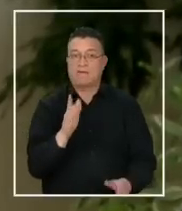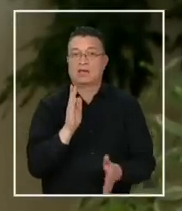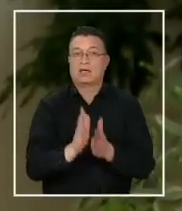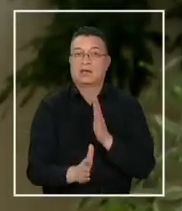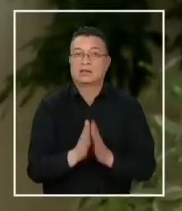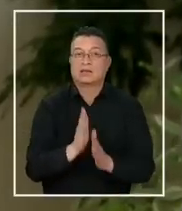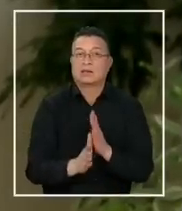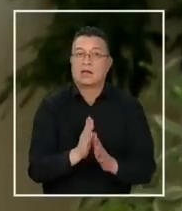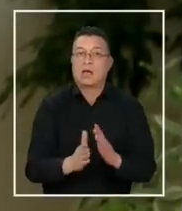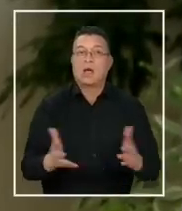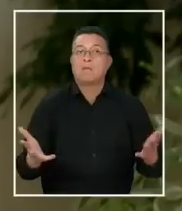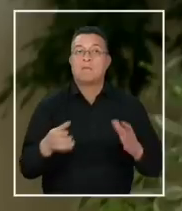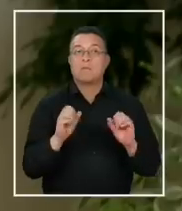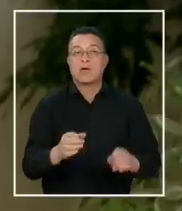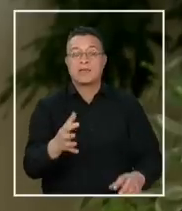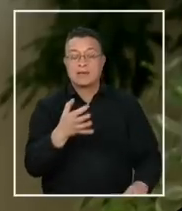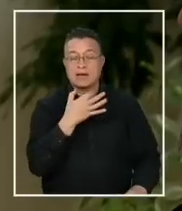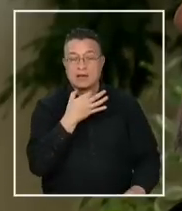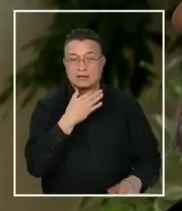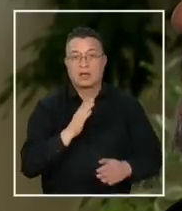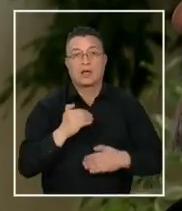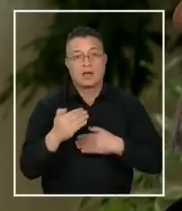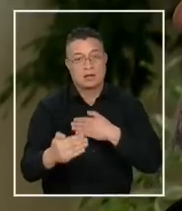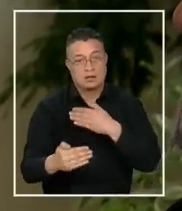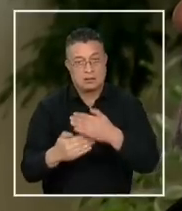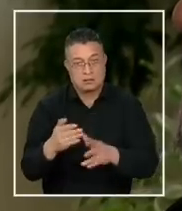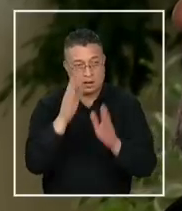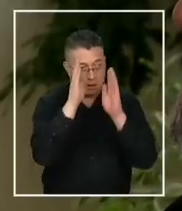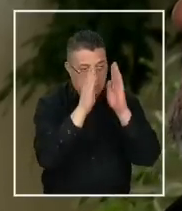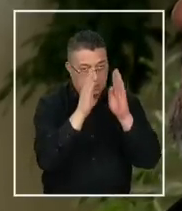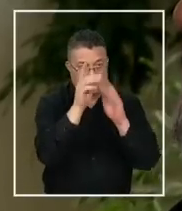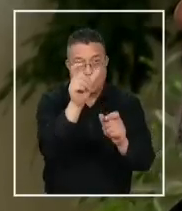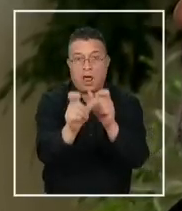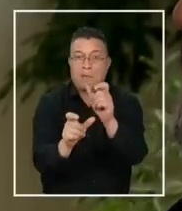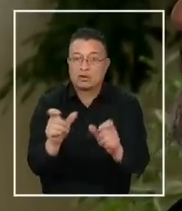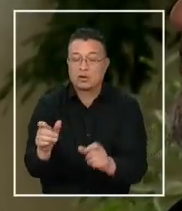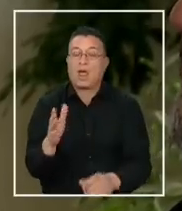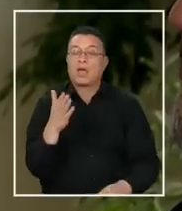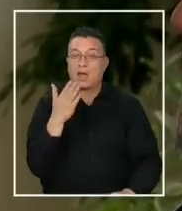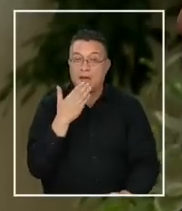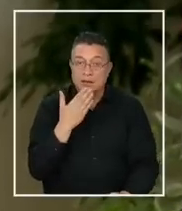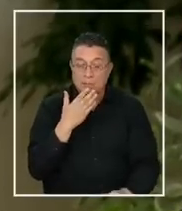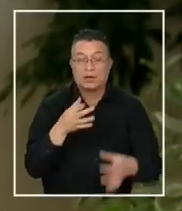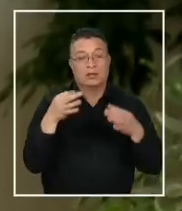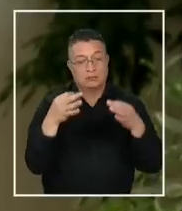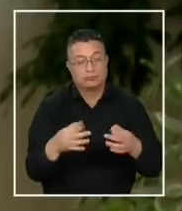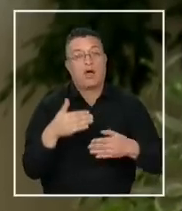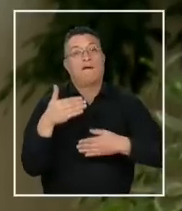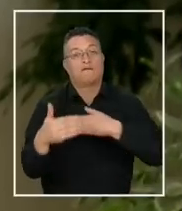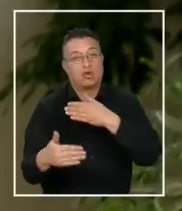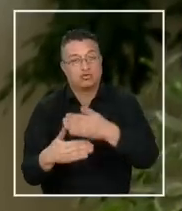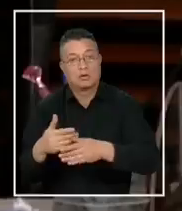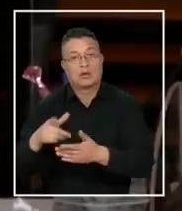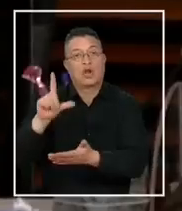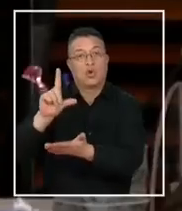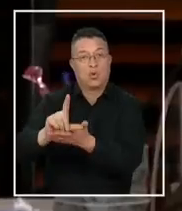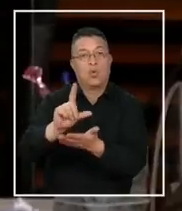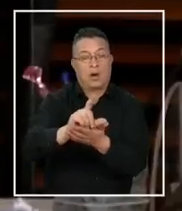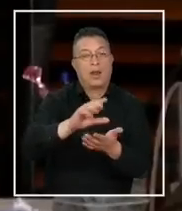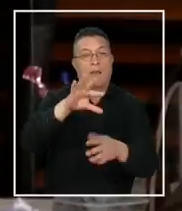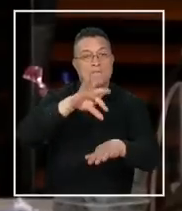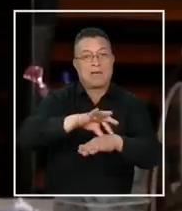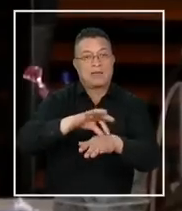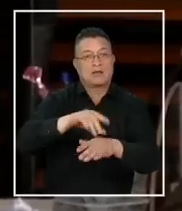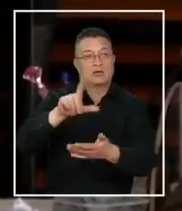justamente para garantizar la continuidad de atención de los pacientes y a su vez también asegurar el funcionamiento de muchos centros médicos. Un